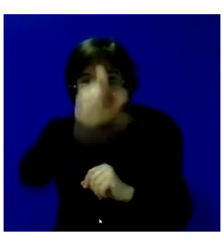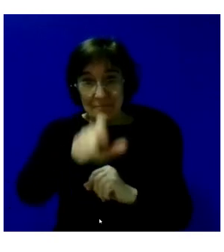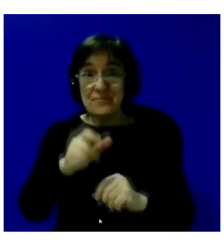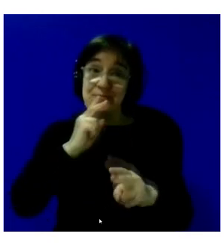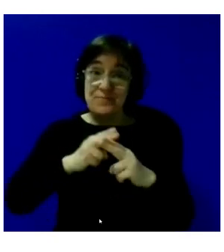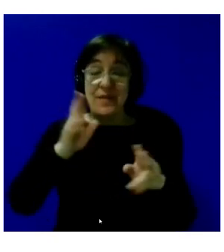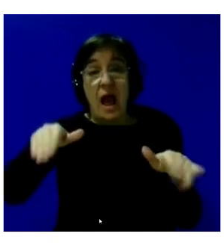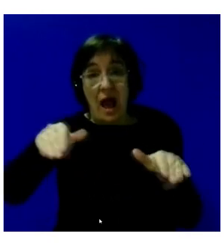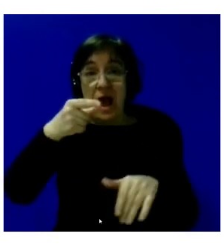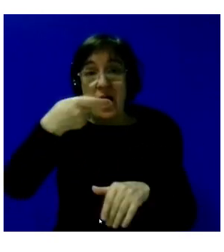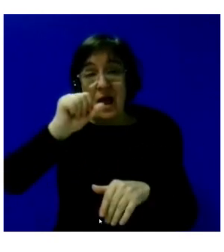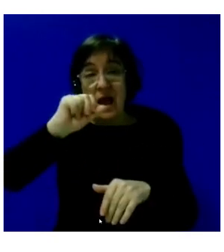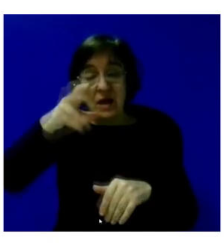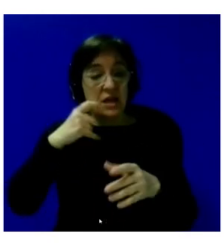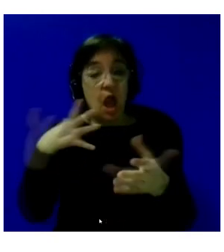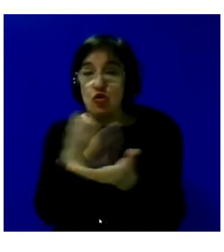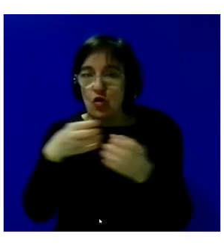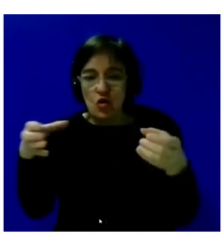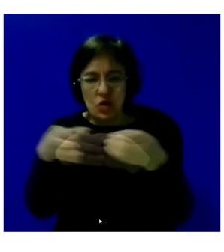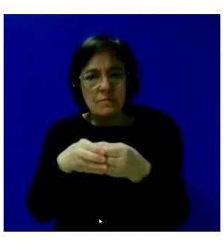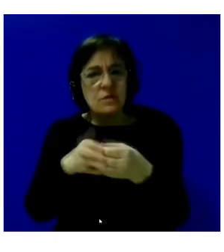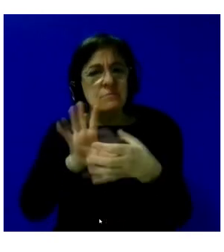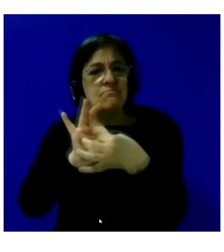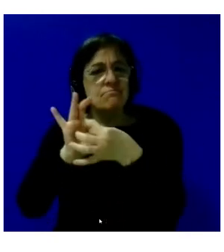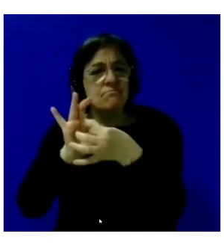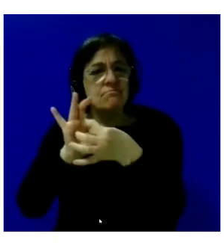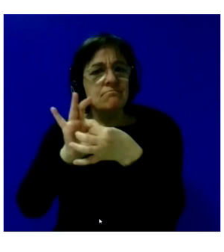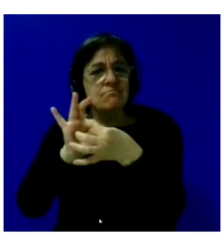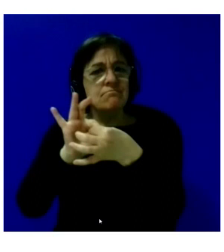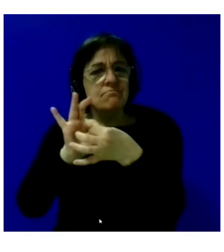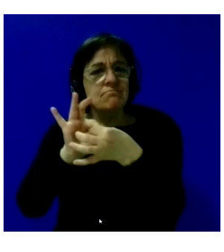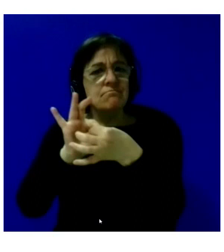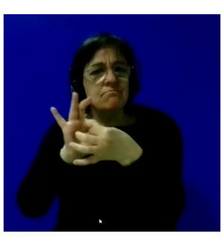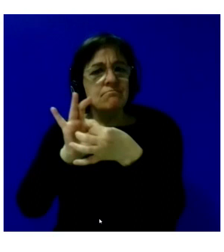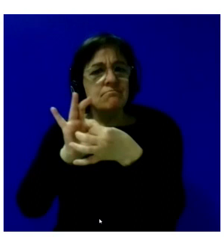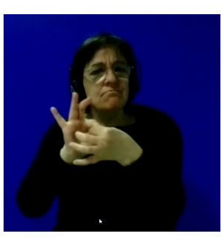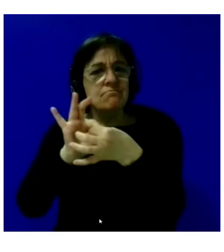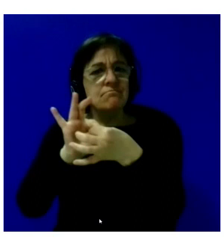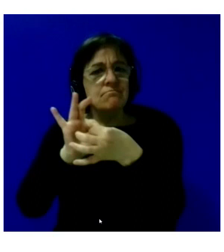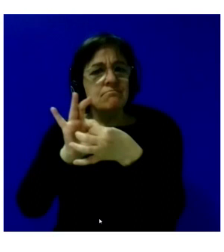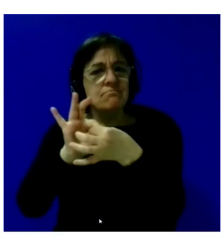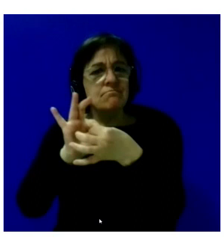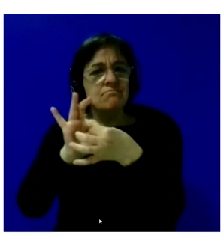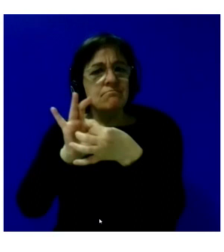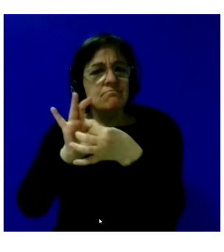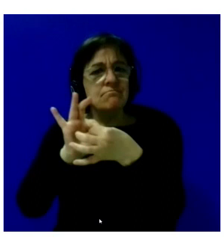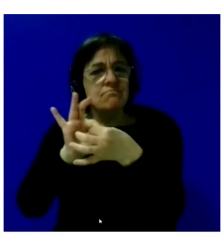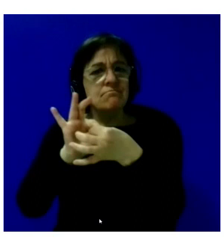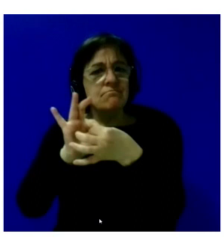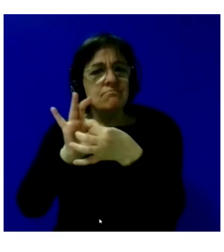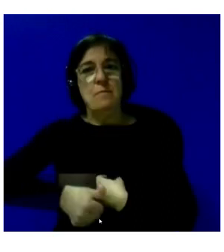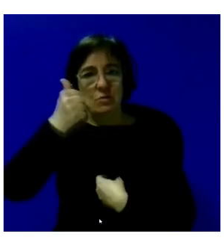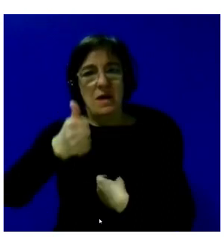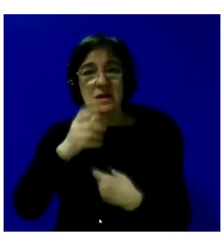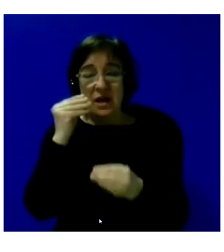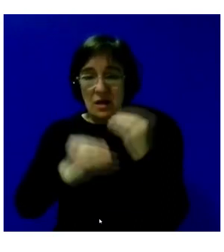a todo su equipo como aliados comprometidos, pero las personas se merecen más. Nos merecemos más. Y yo creo